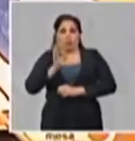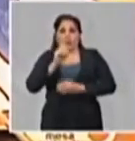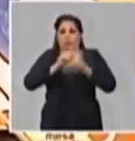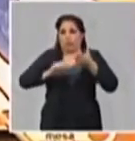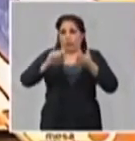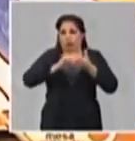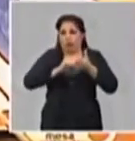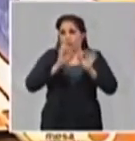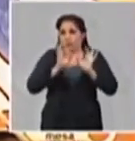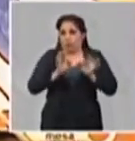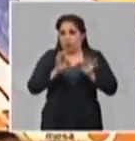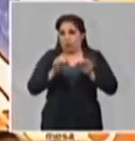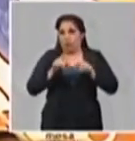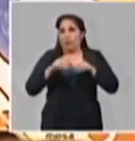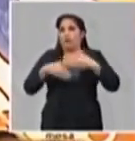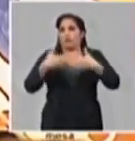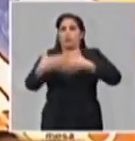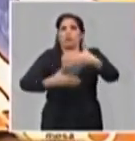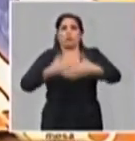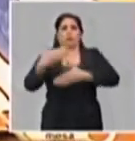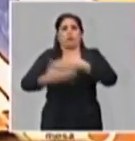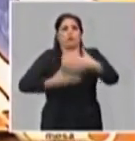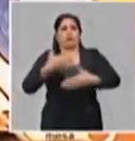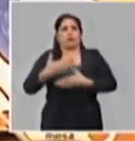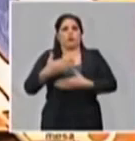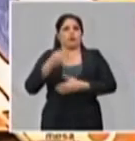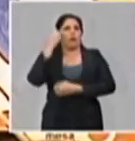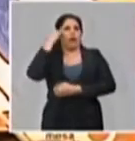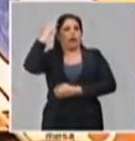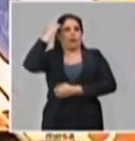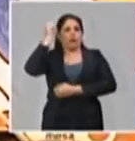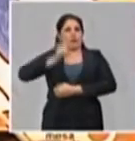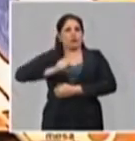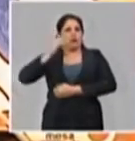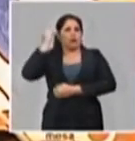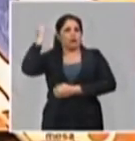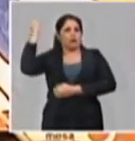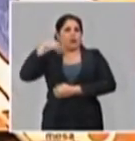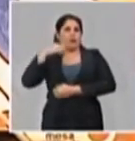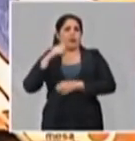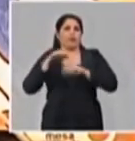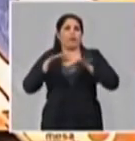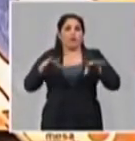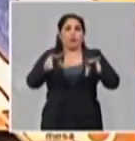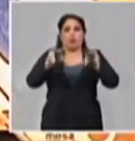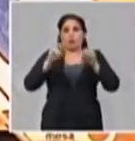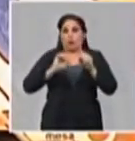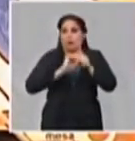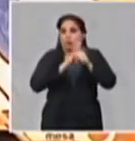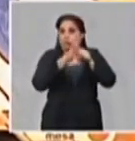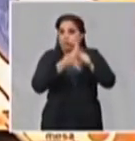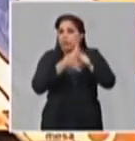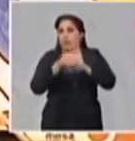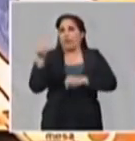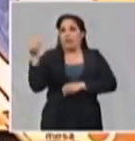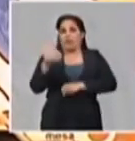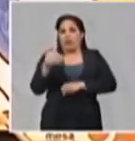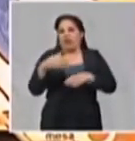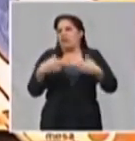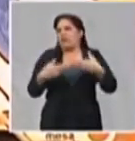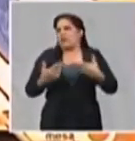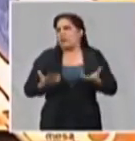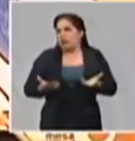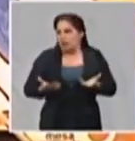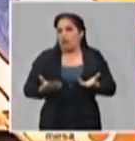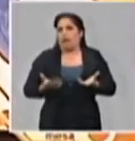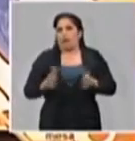y continuar el proceso de capacitación. Pero también identificamos que aún es insuficiente